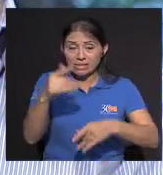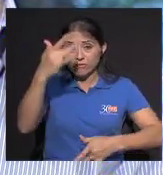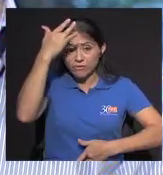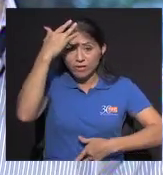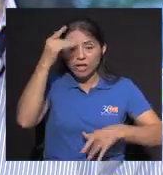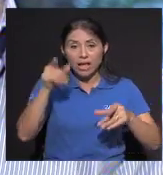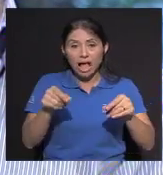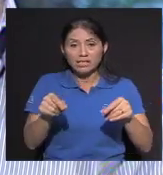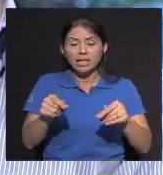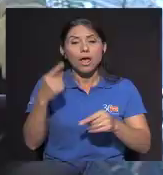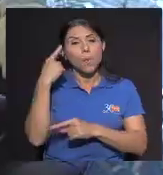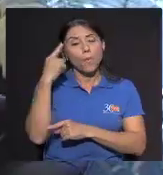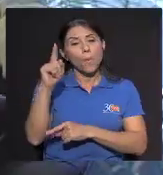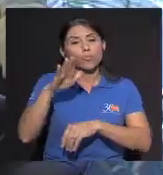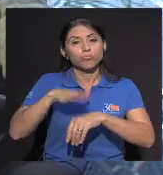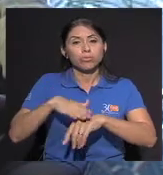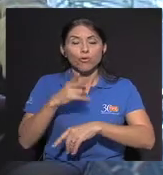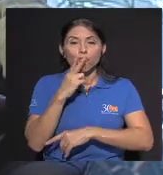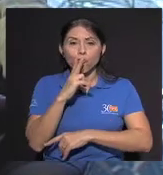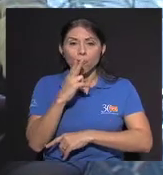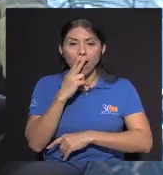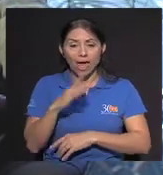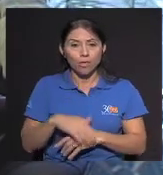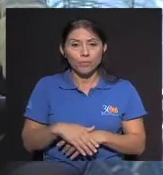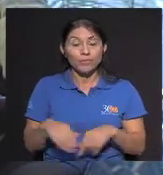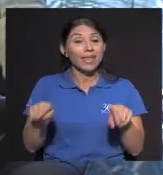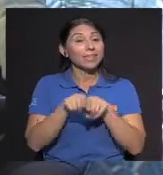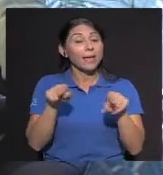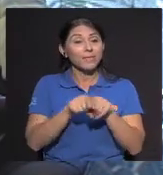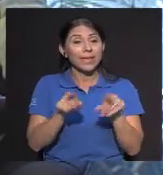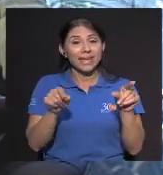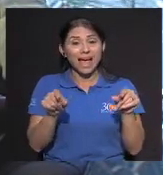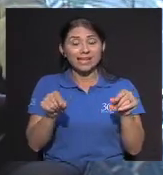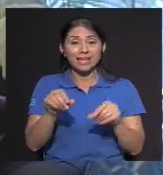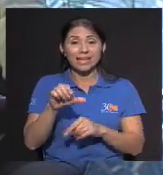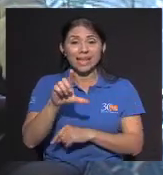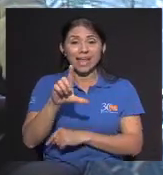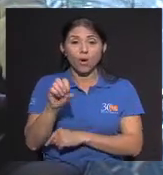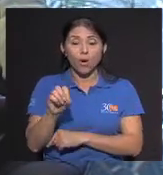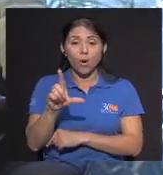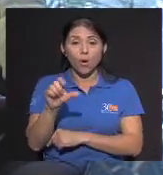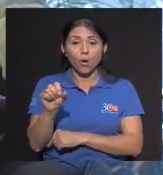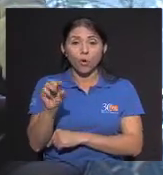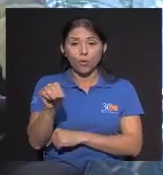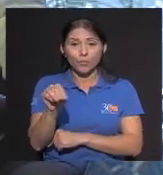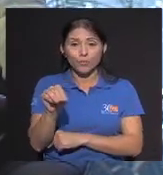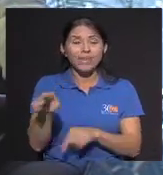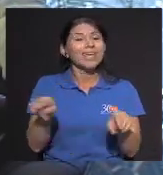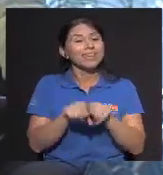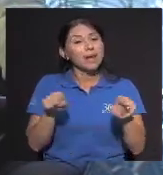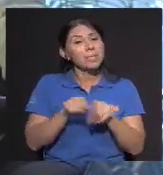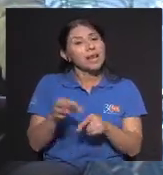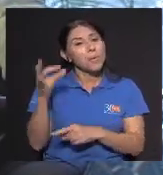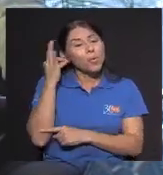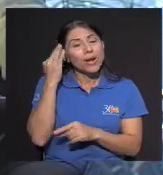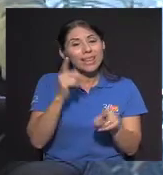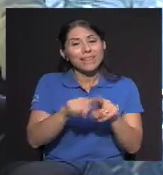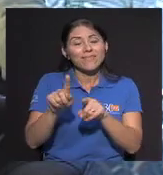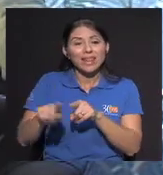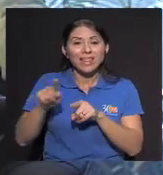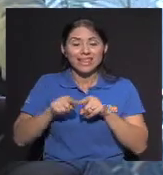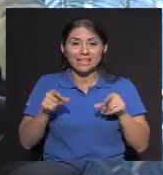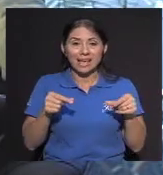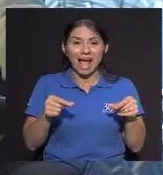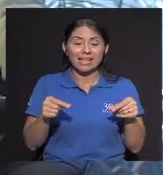El fumado También El cáncer de colon Y Como les decía anteriormente En la mujer En los